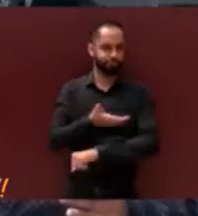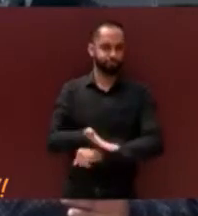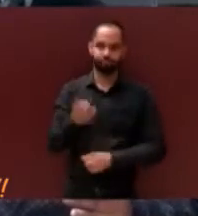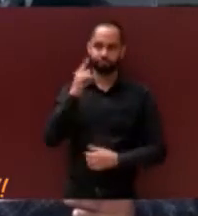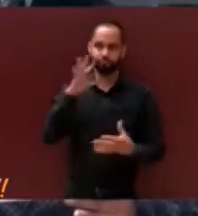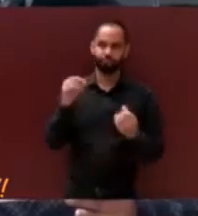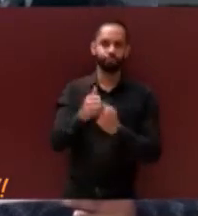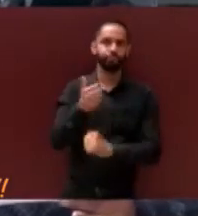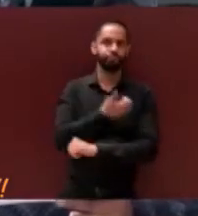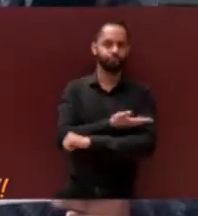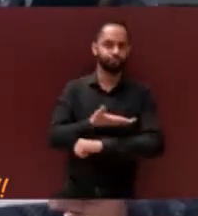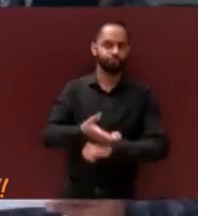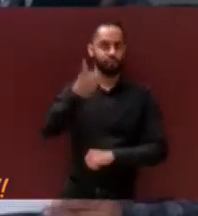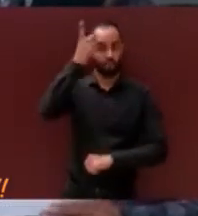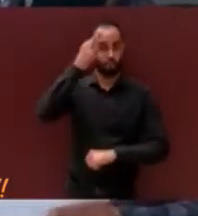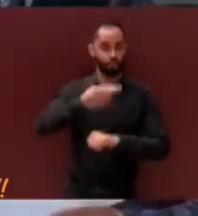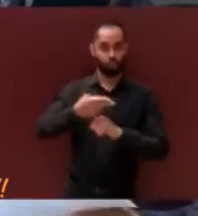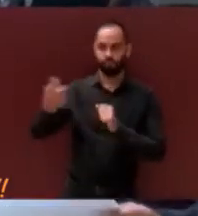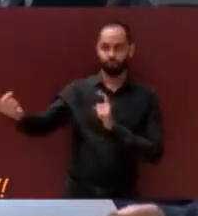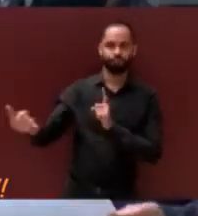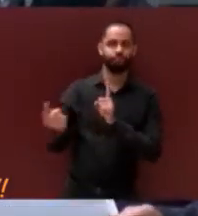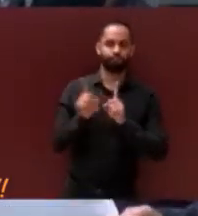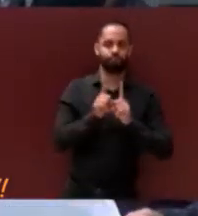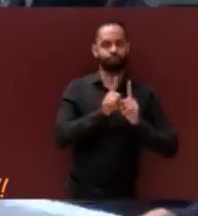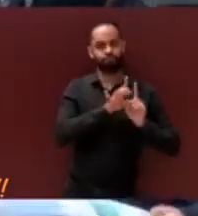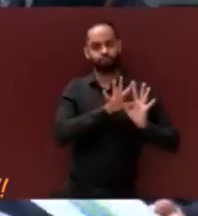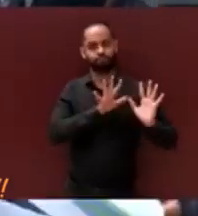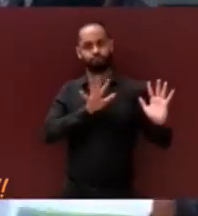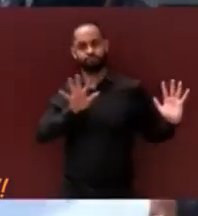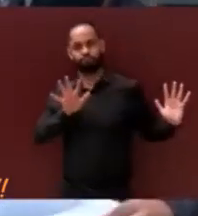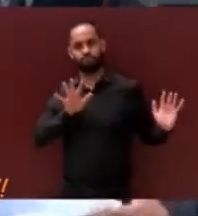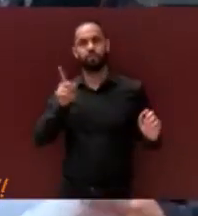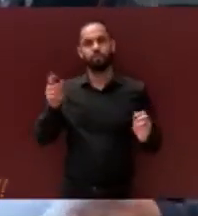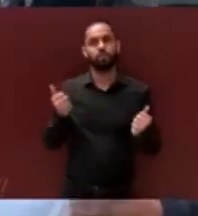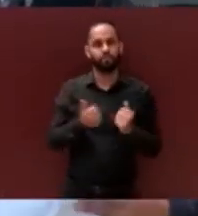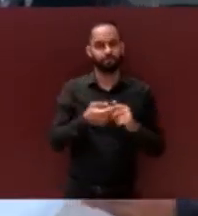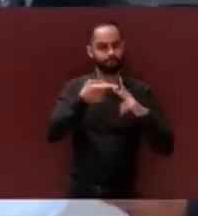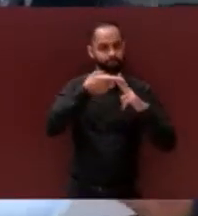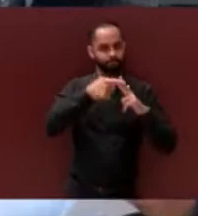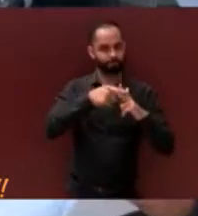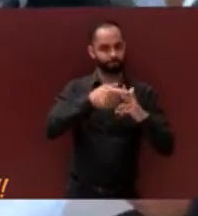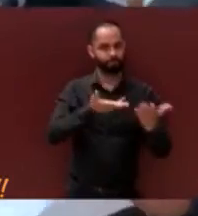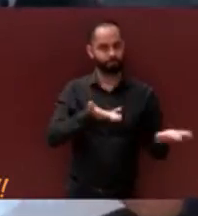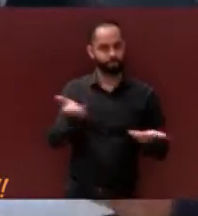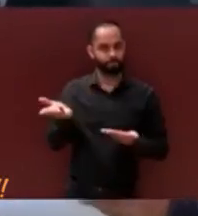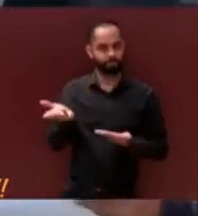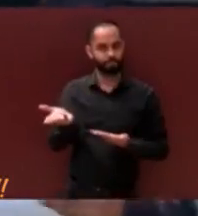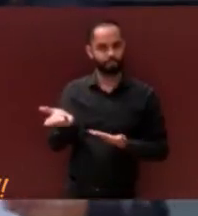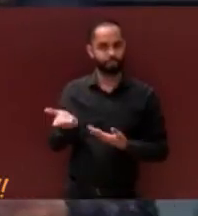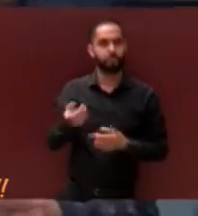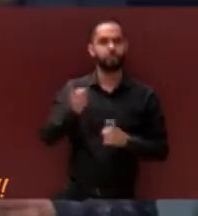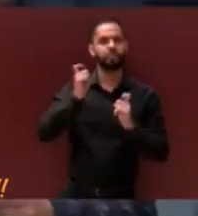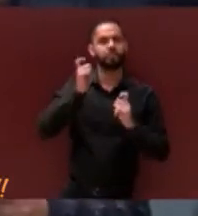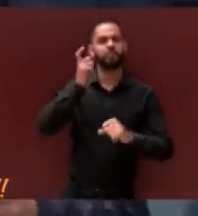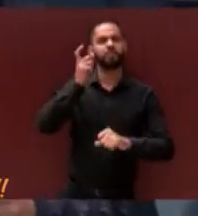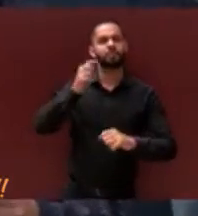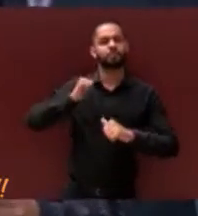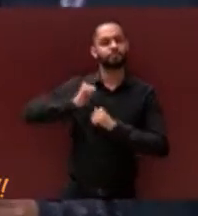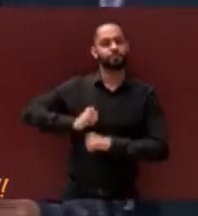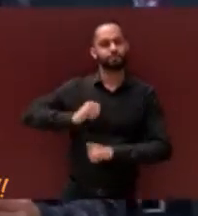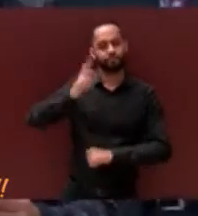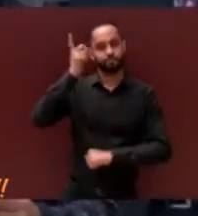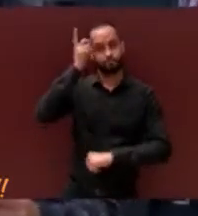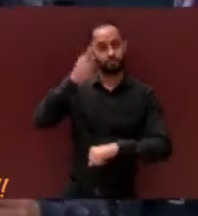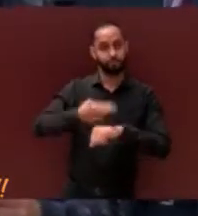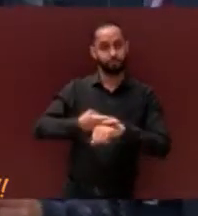titular de la Sindicatura Procuradora, María del Carmen Espinosa Ochoa. Iniciamos. A cargo de la Dirección de Investigación y